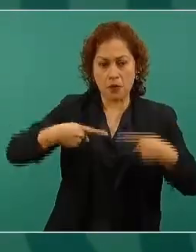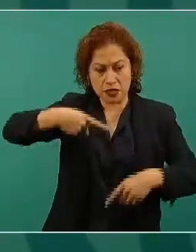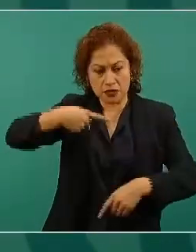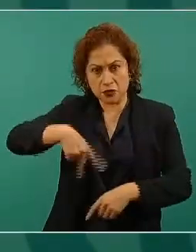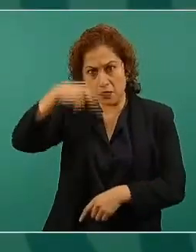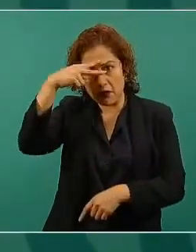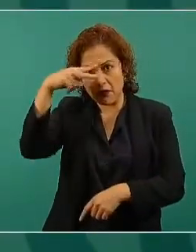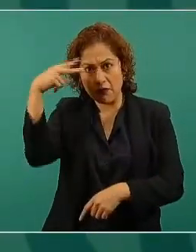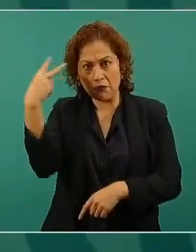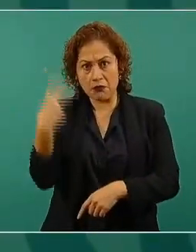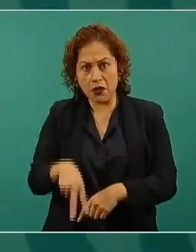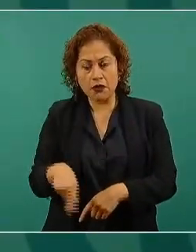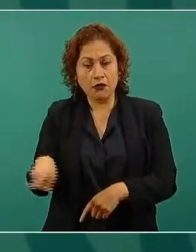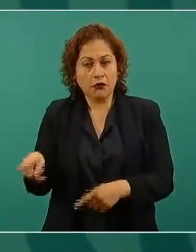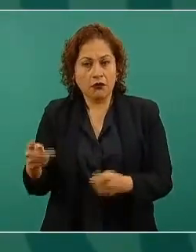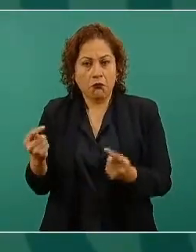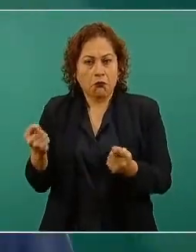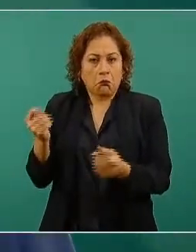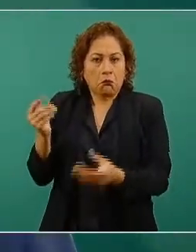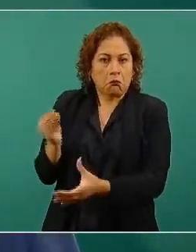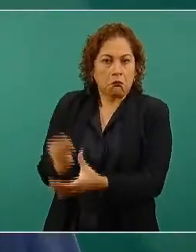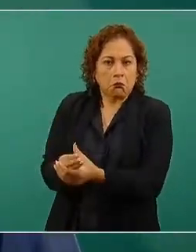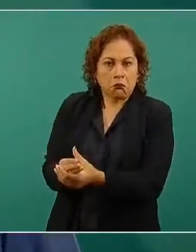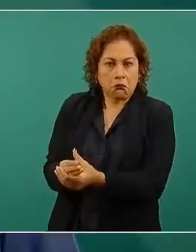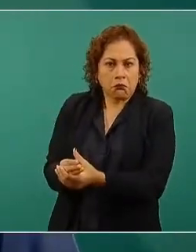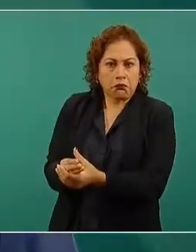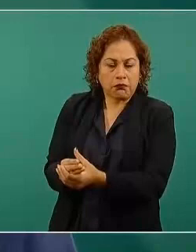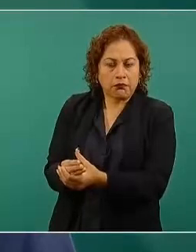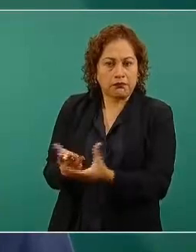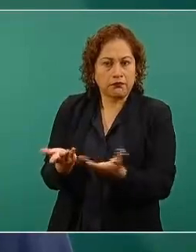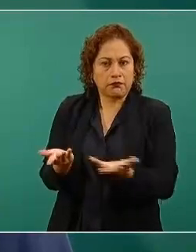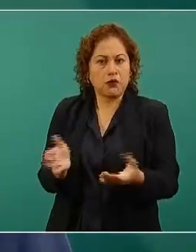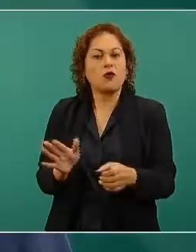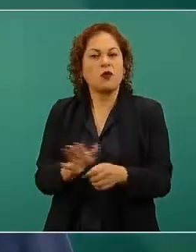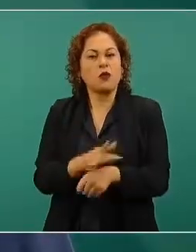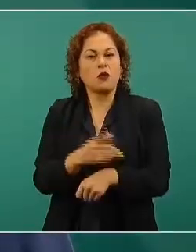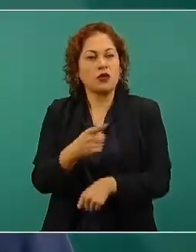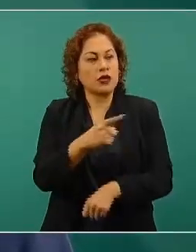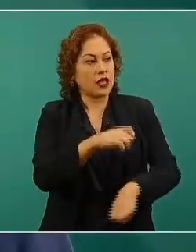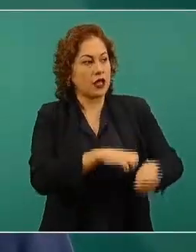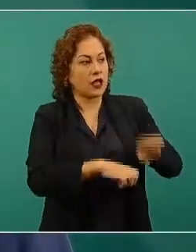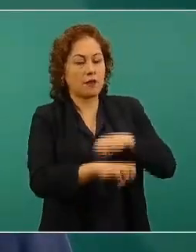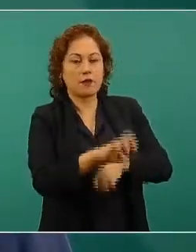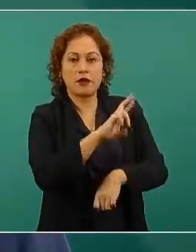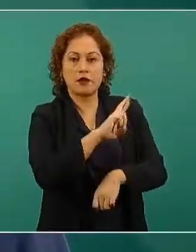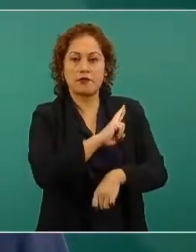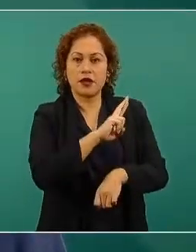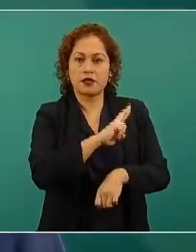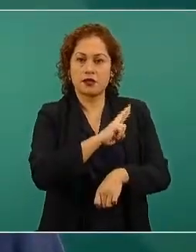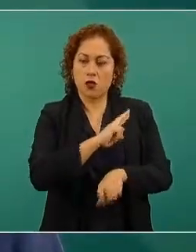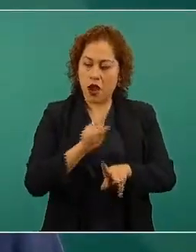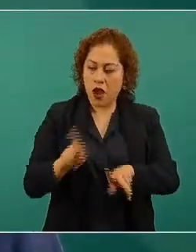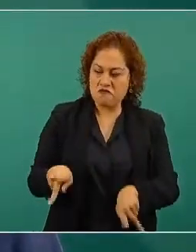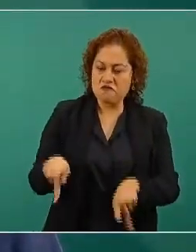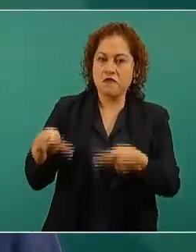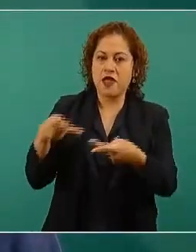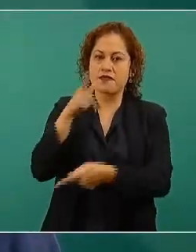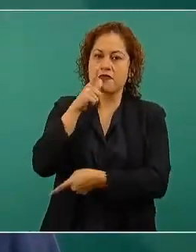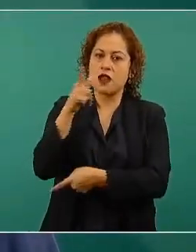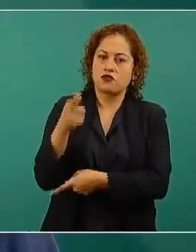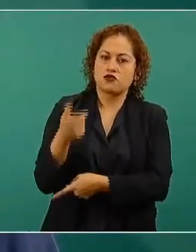se incrementaron los precios de la luz.